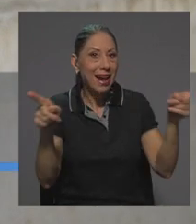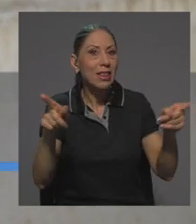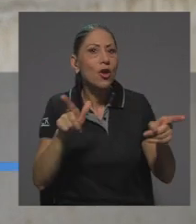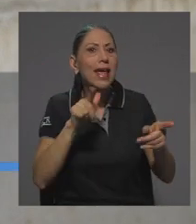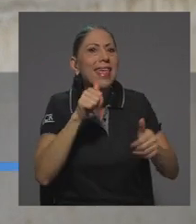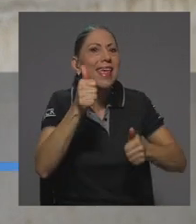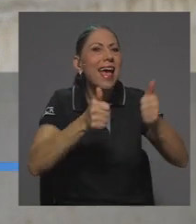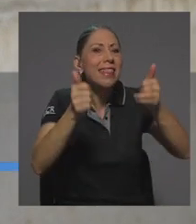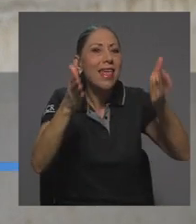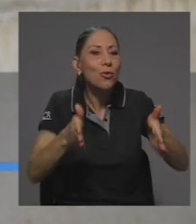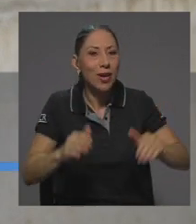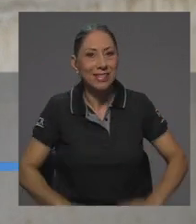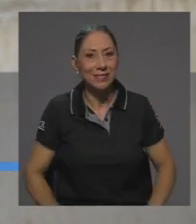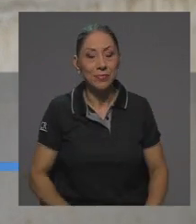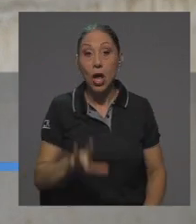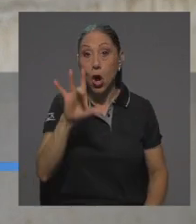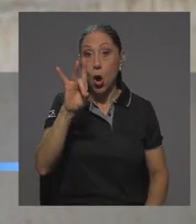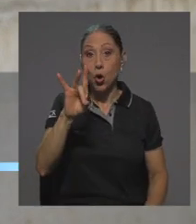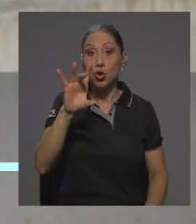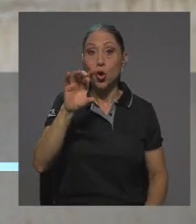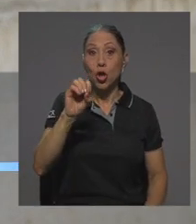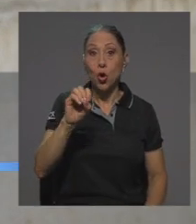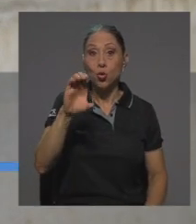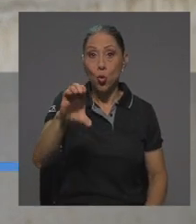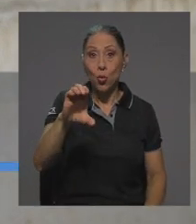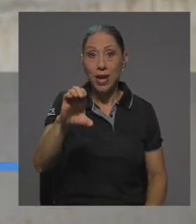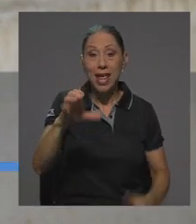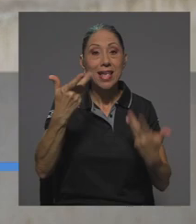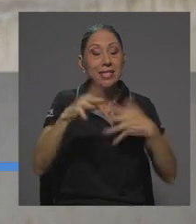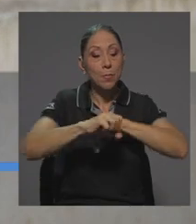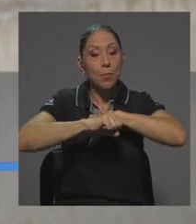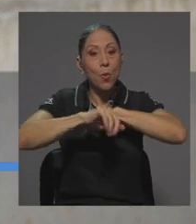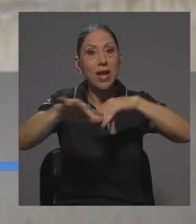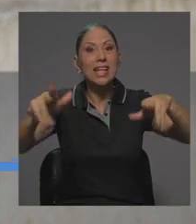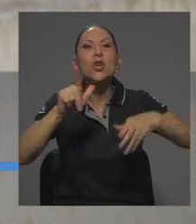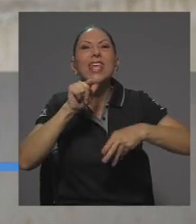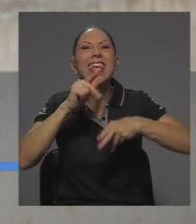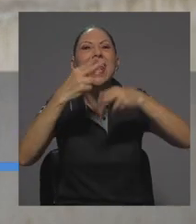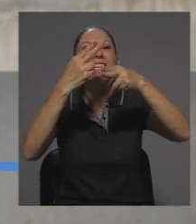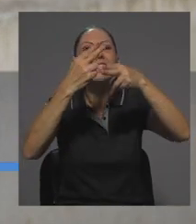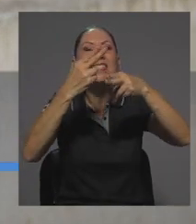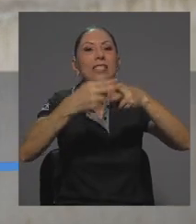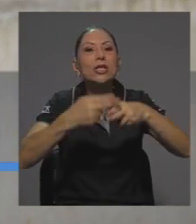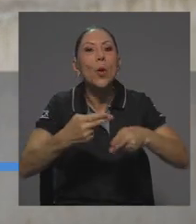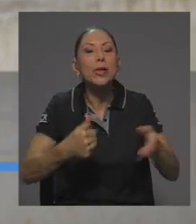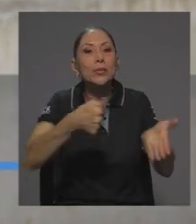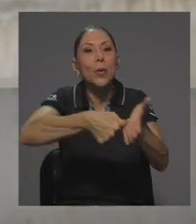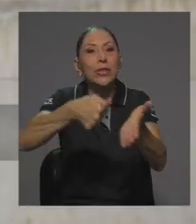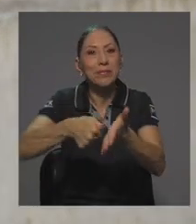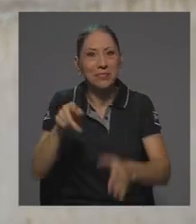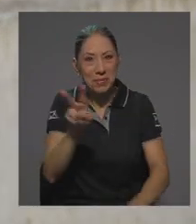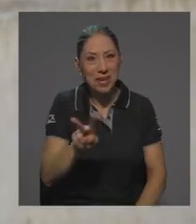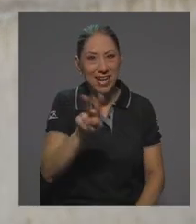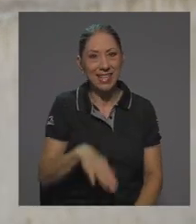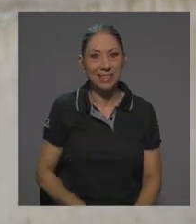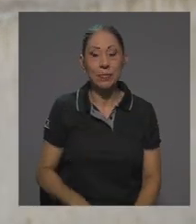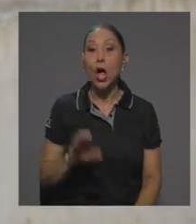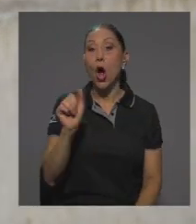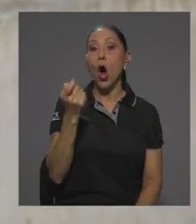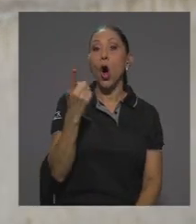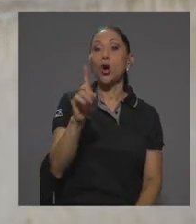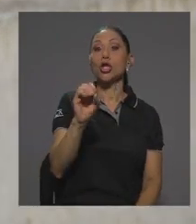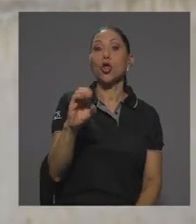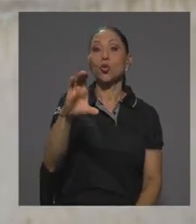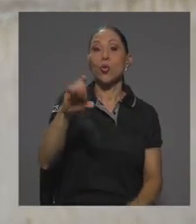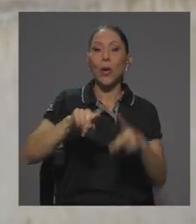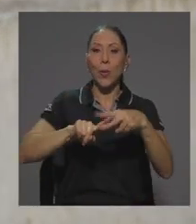candidaturas. Luego, el 8 de octubre sería la publicación del padrón provisional, el viernes. El 11 de octubre comenzaría la propaganda